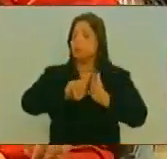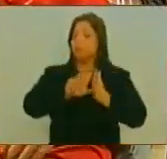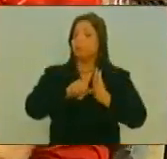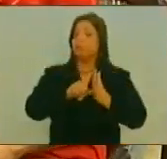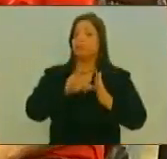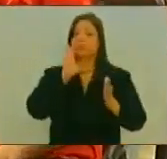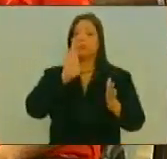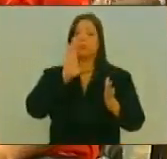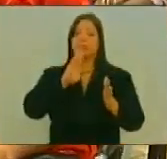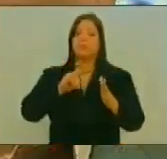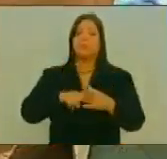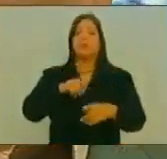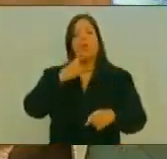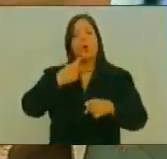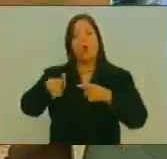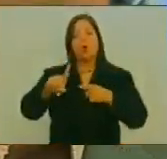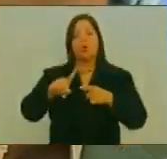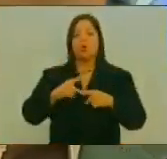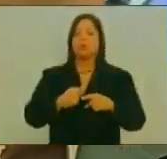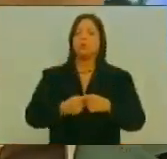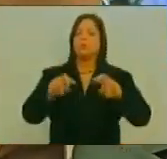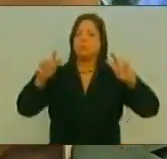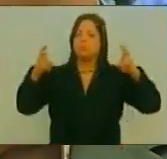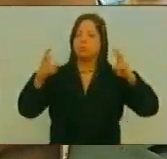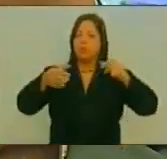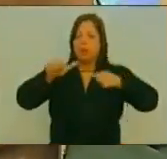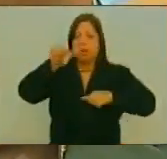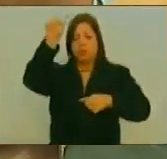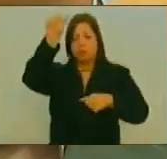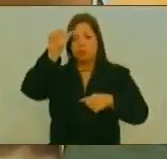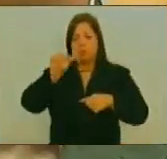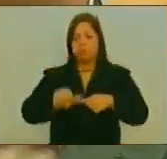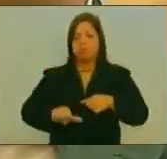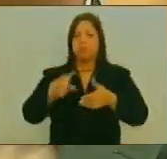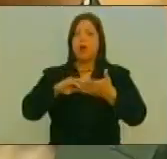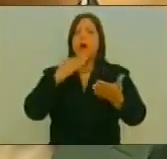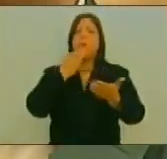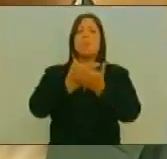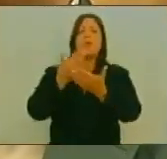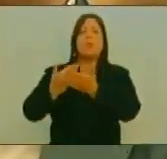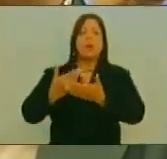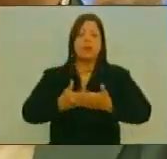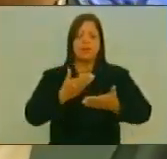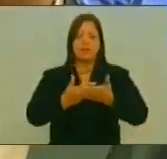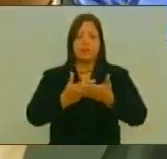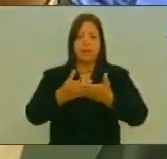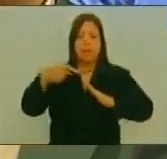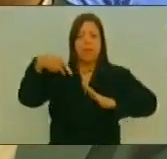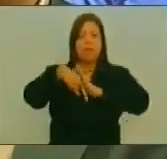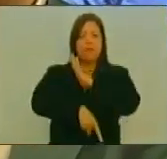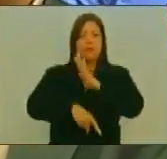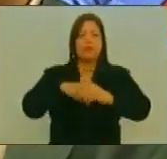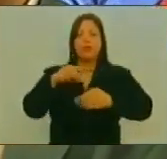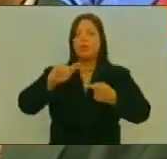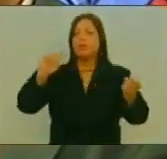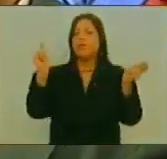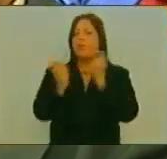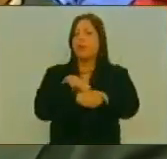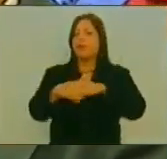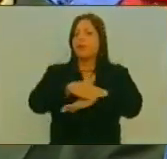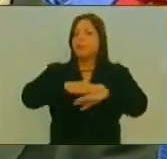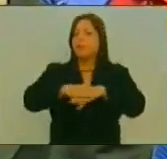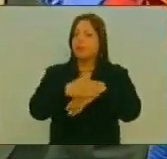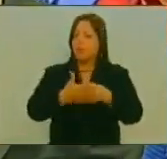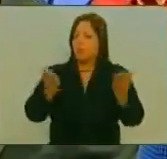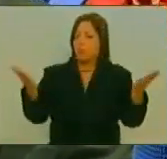En otro orden de ideas Expuso un conjunto de propuestas Para profundizar el proceso de transformación